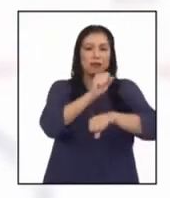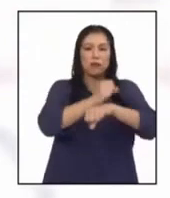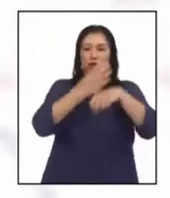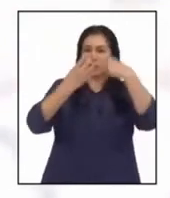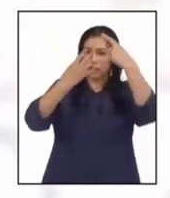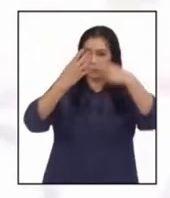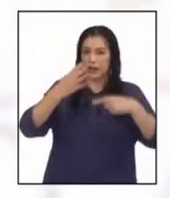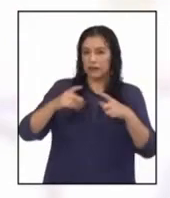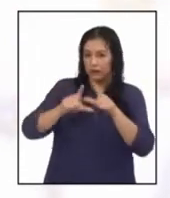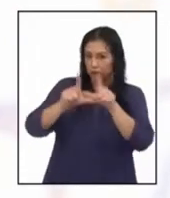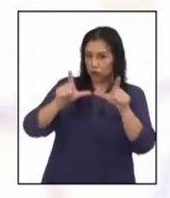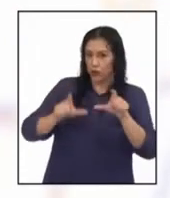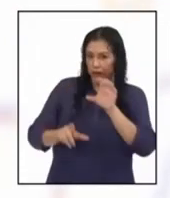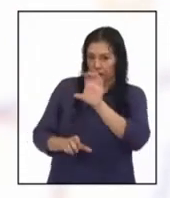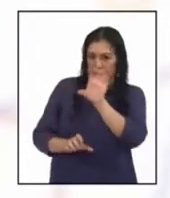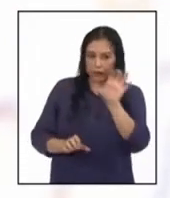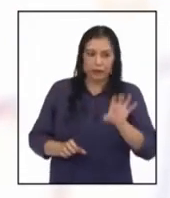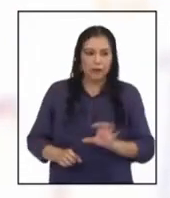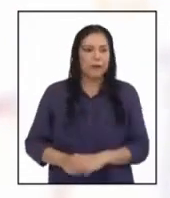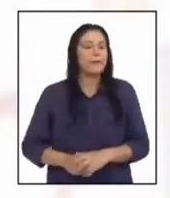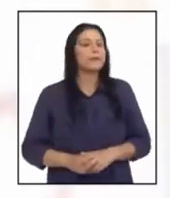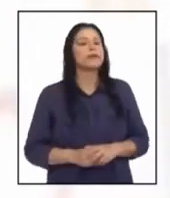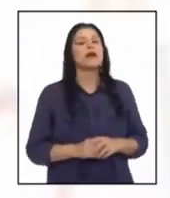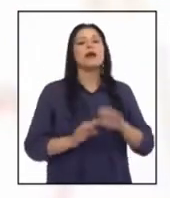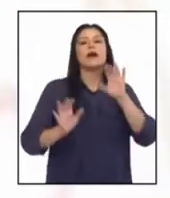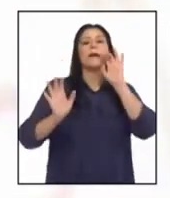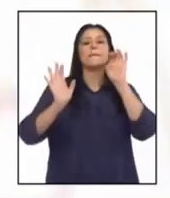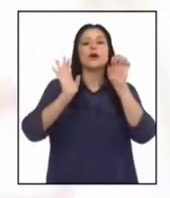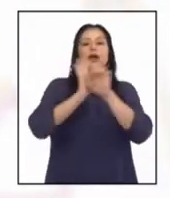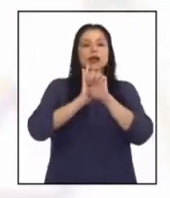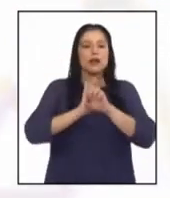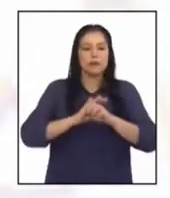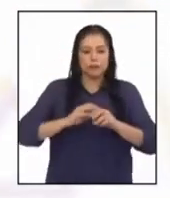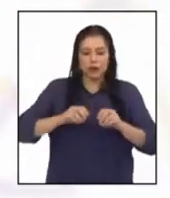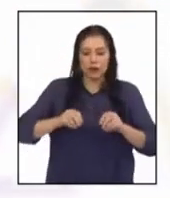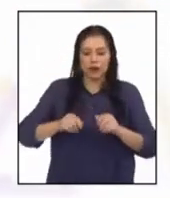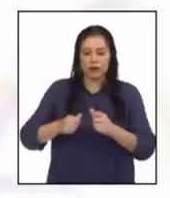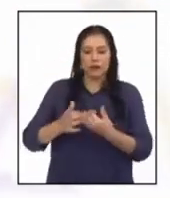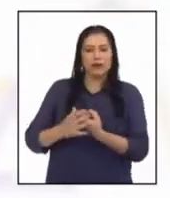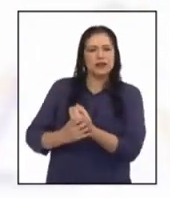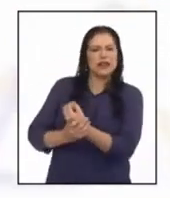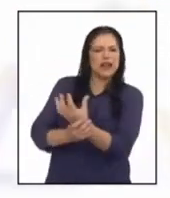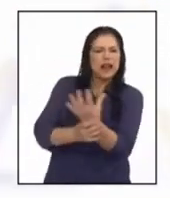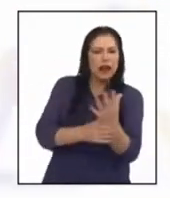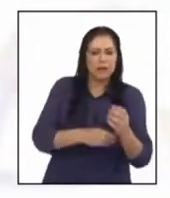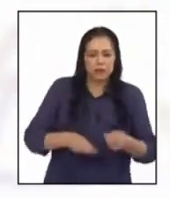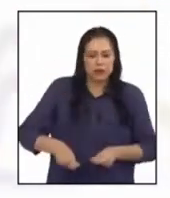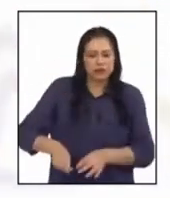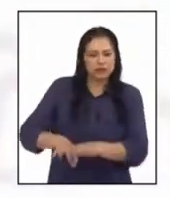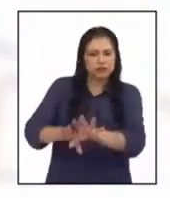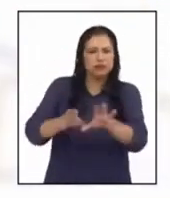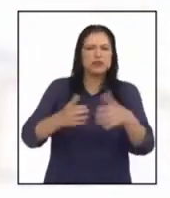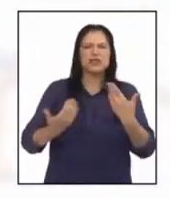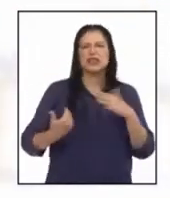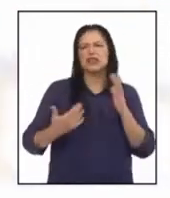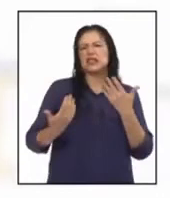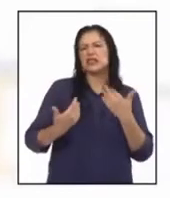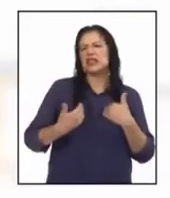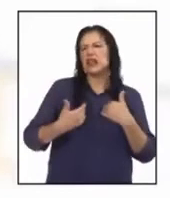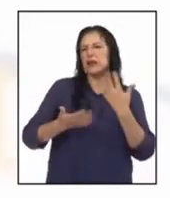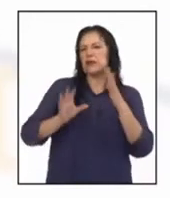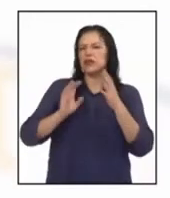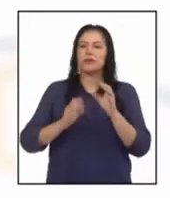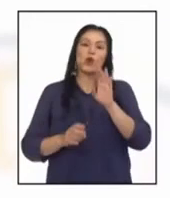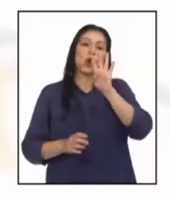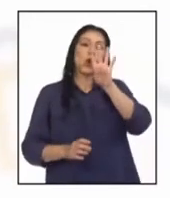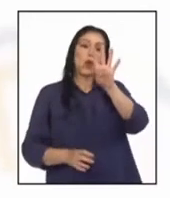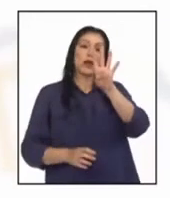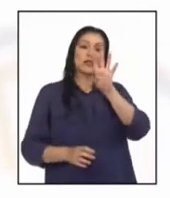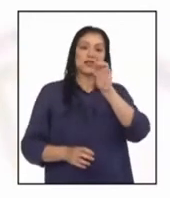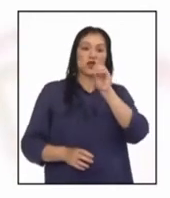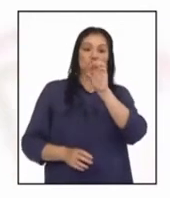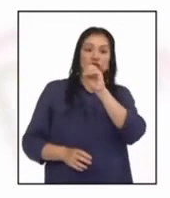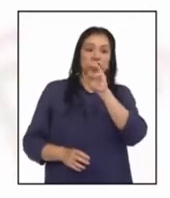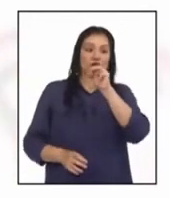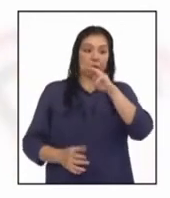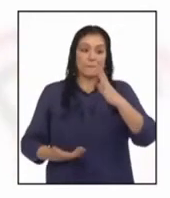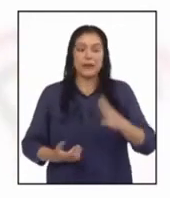Por ejemplo, el campo agrícola tiene aproximadamente 400 metros al lado izquierdo.